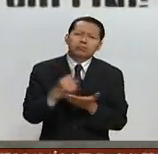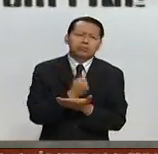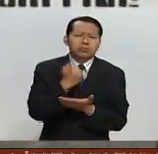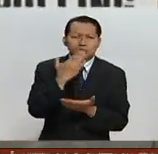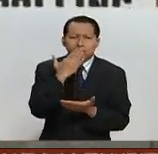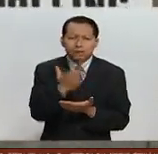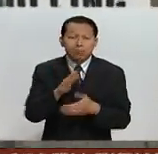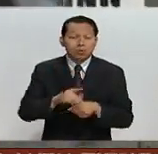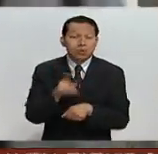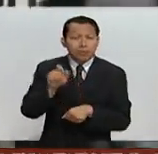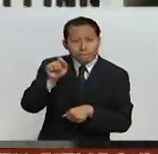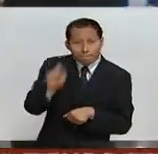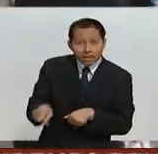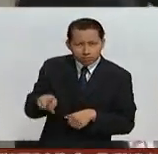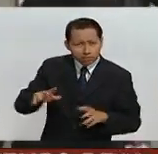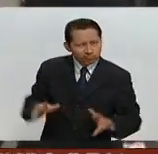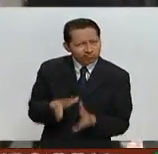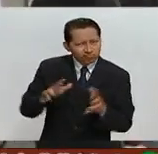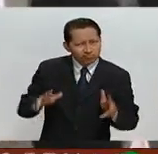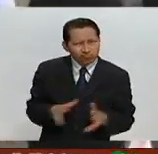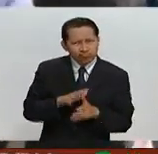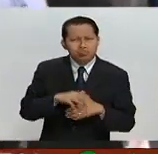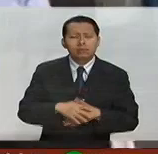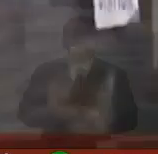mismo fue el principal impulsor.